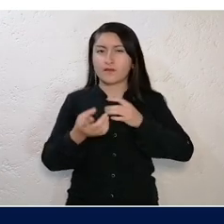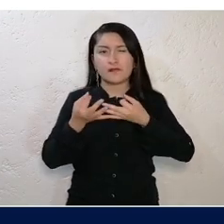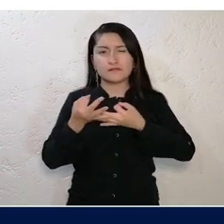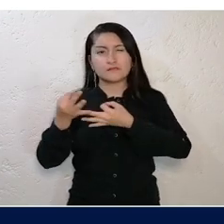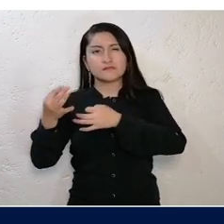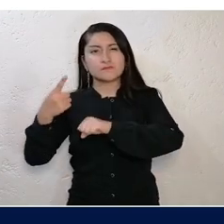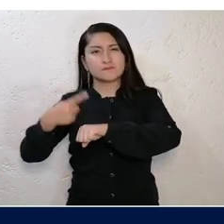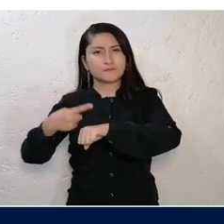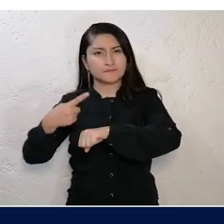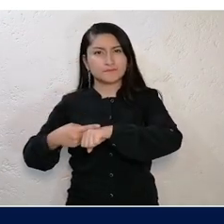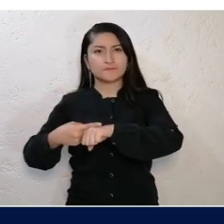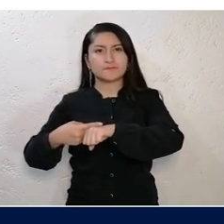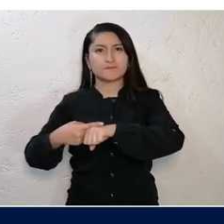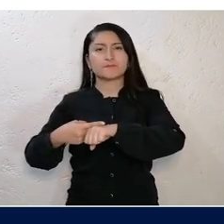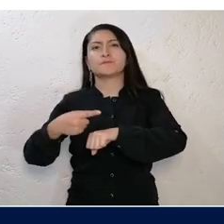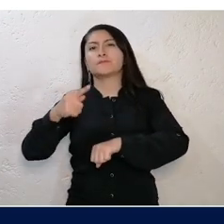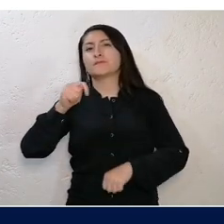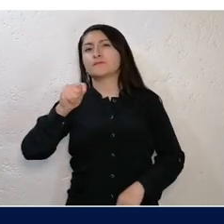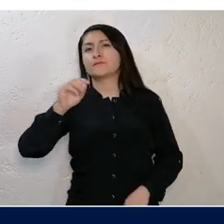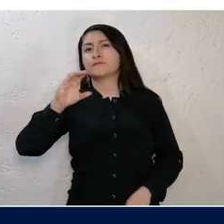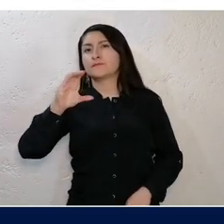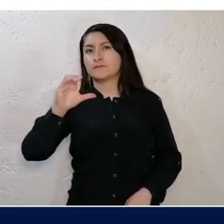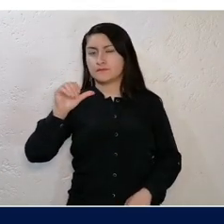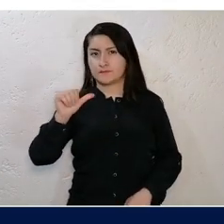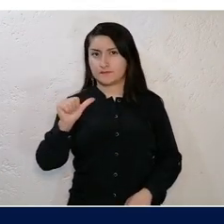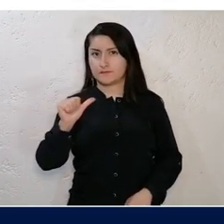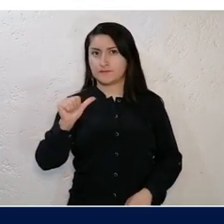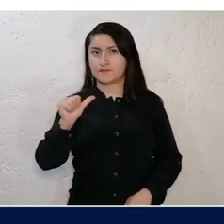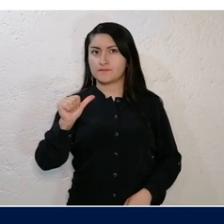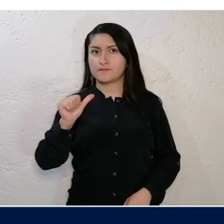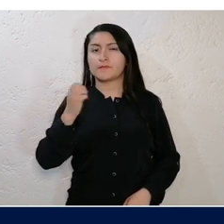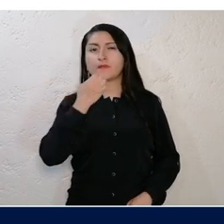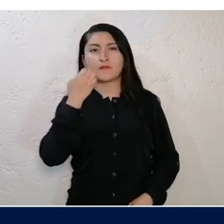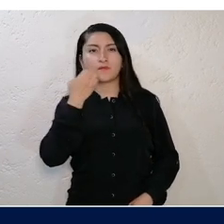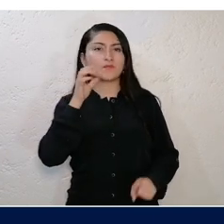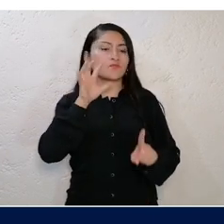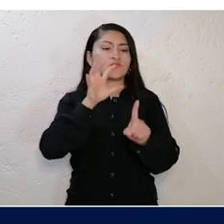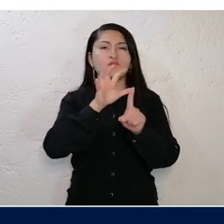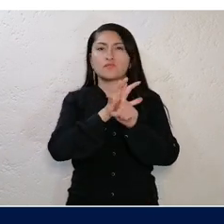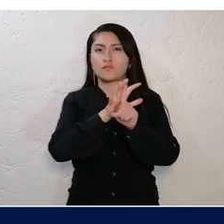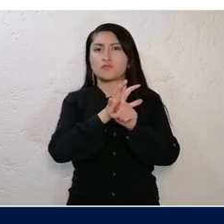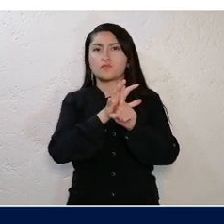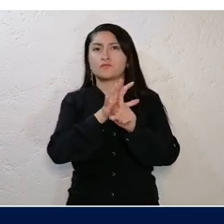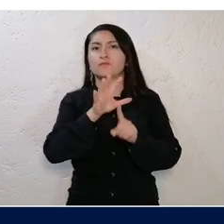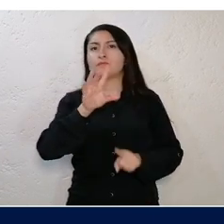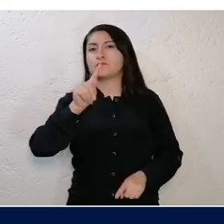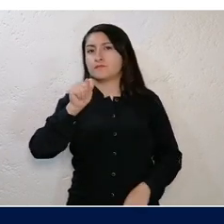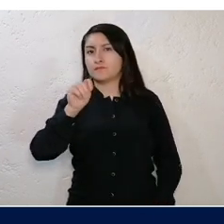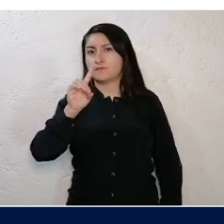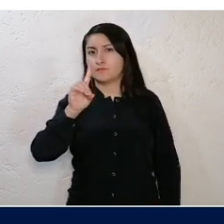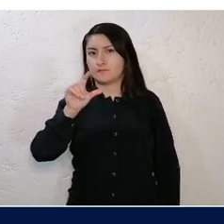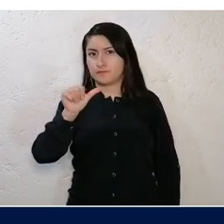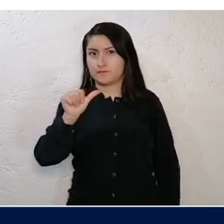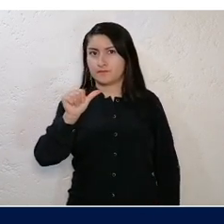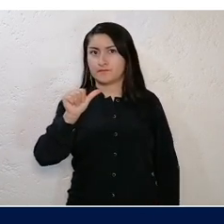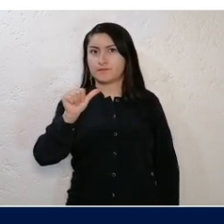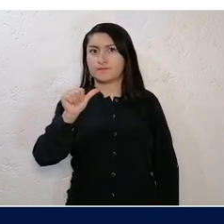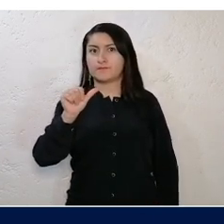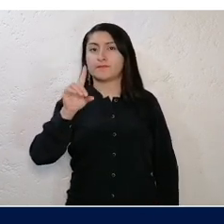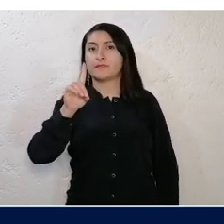con adicciones, con trastornos de la alimentación, con acoso escolar, déficit de atención,